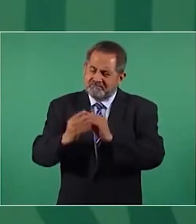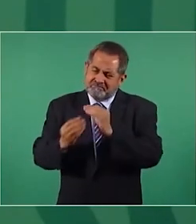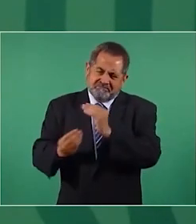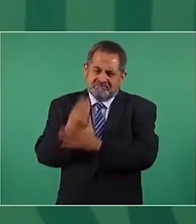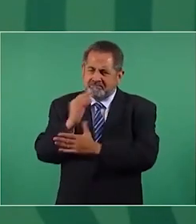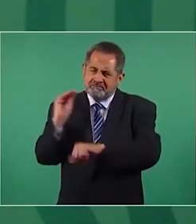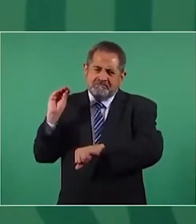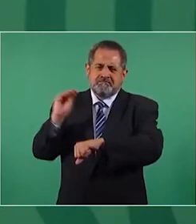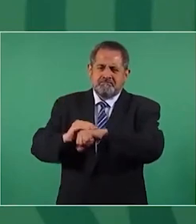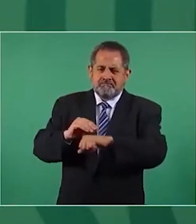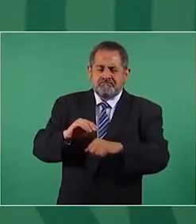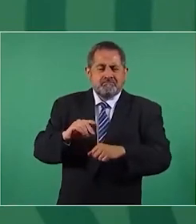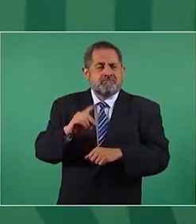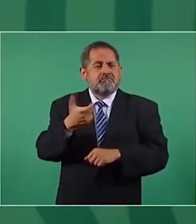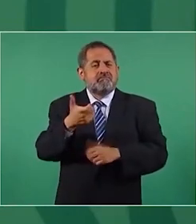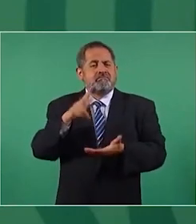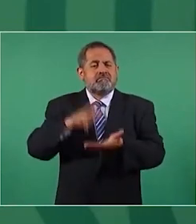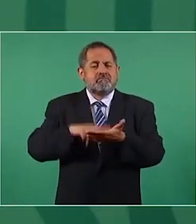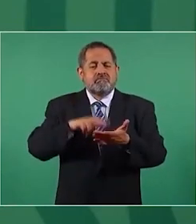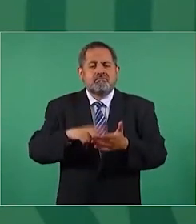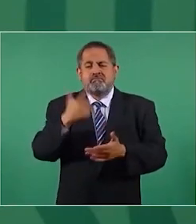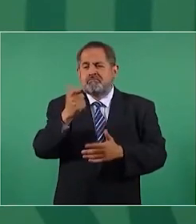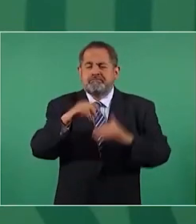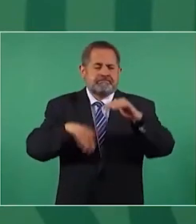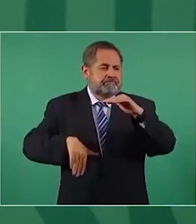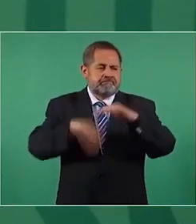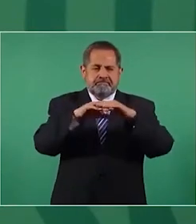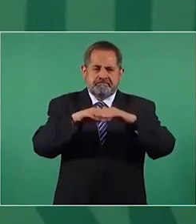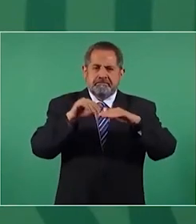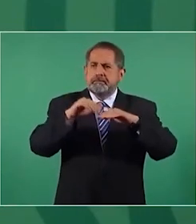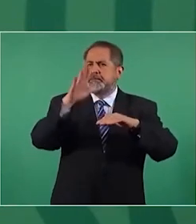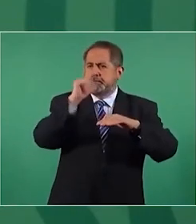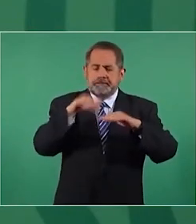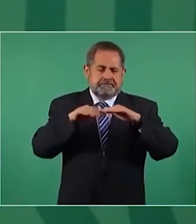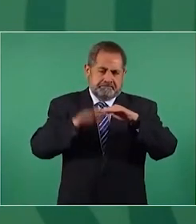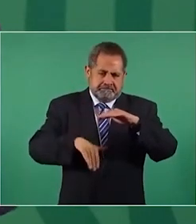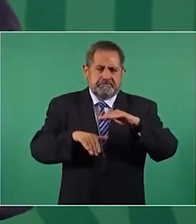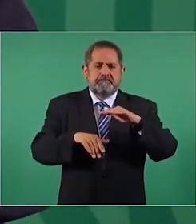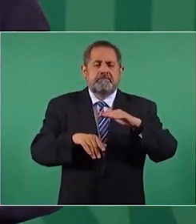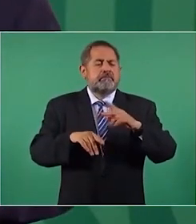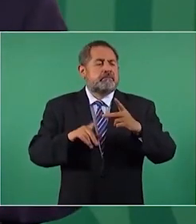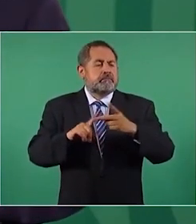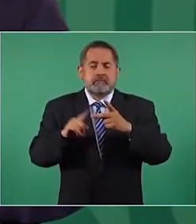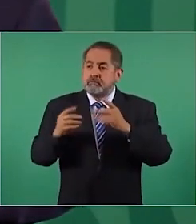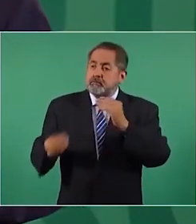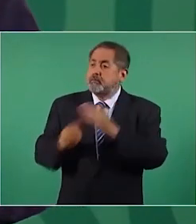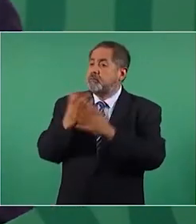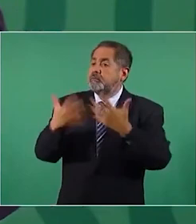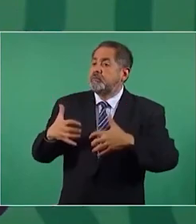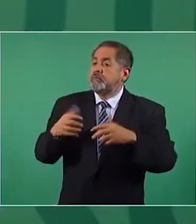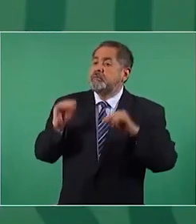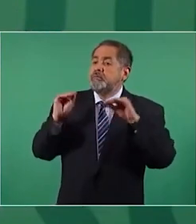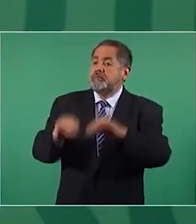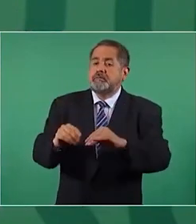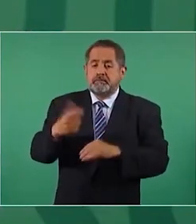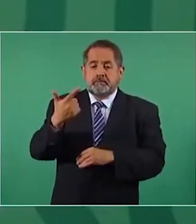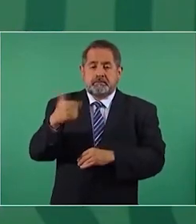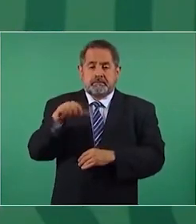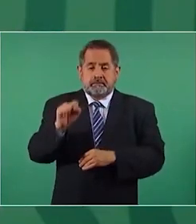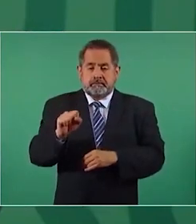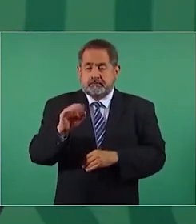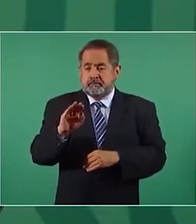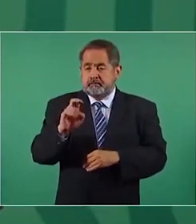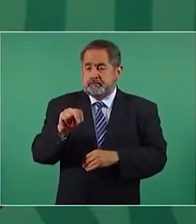los precios máximos y desde que se tomó la decisión de crear la nueva empresa, gas bienestar,